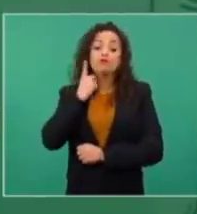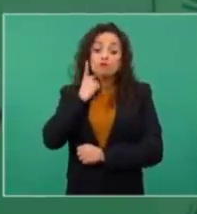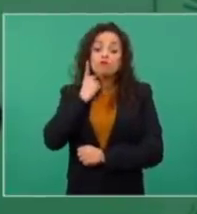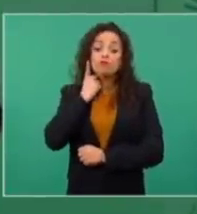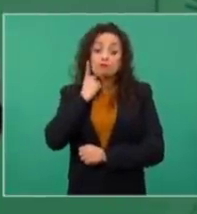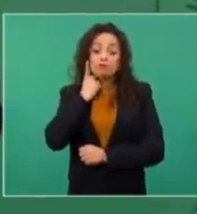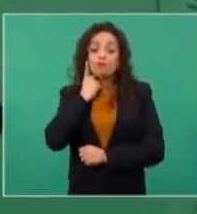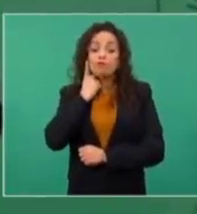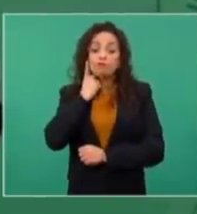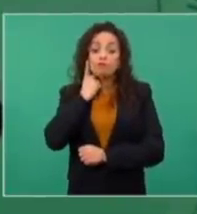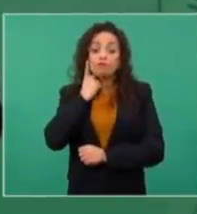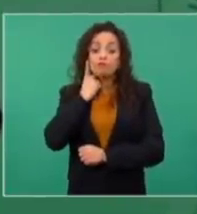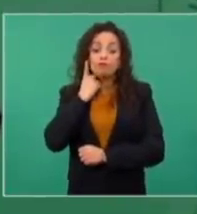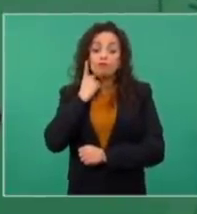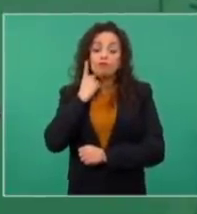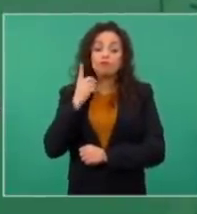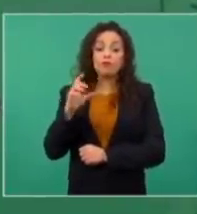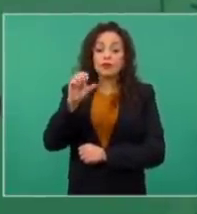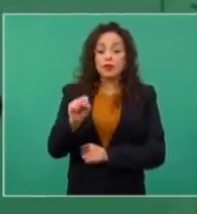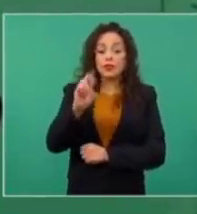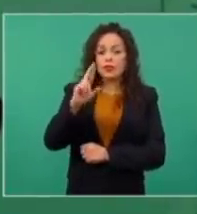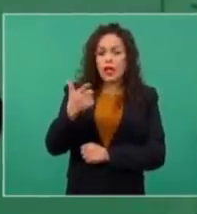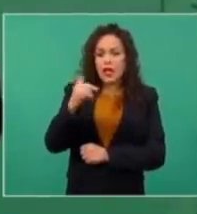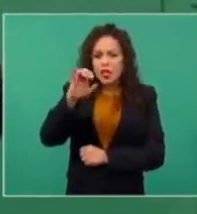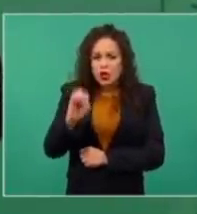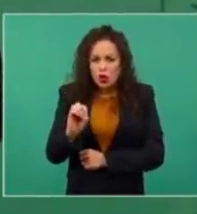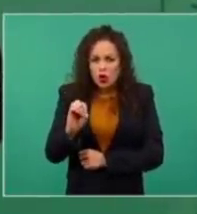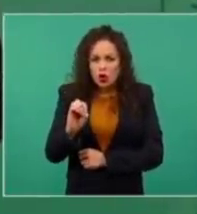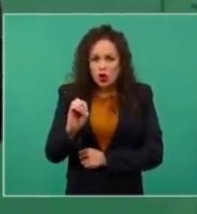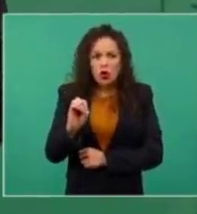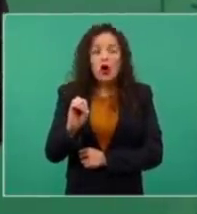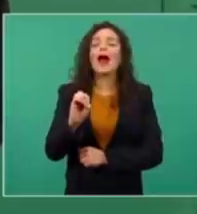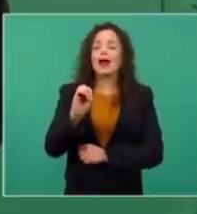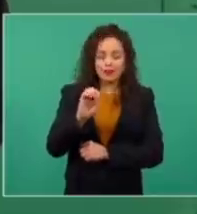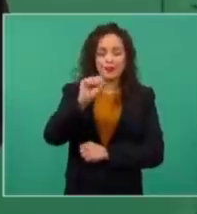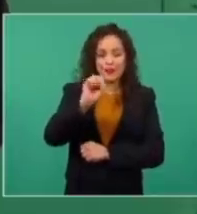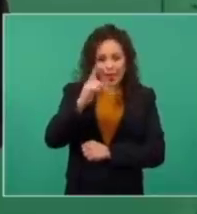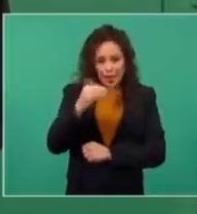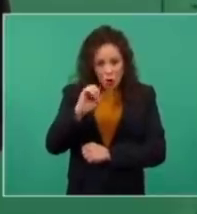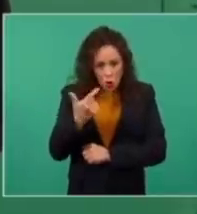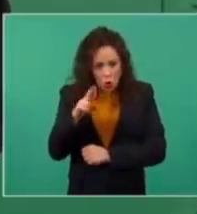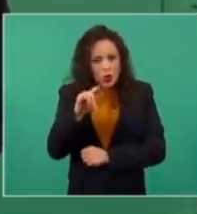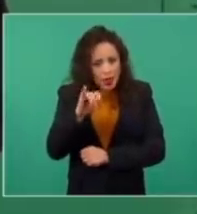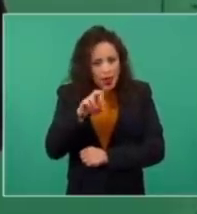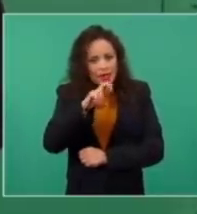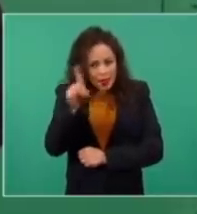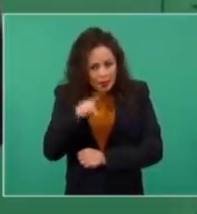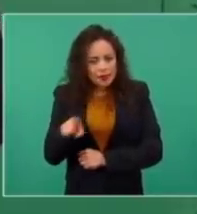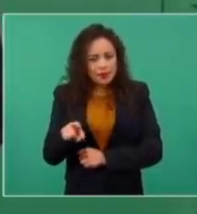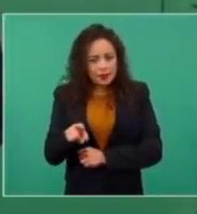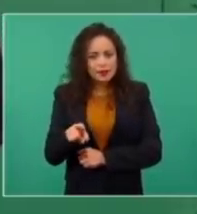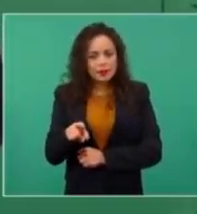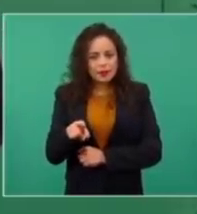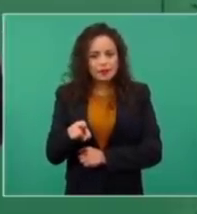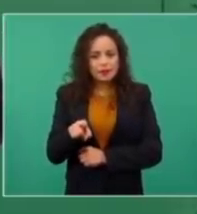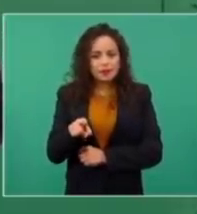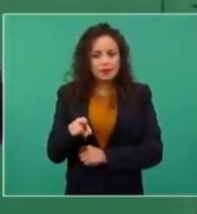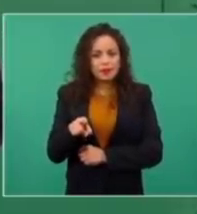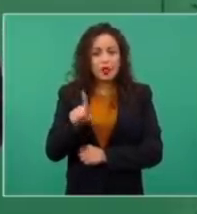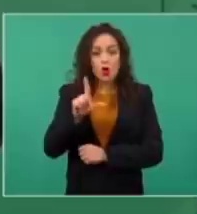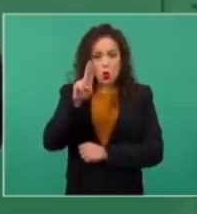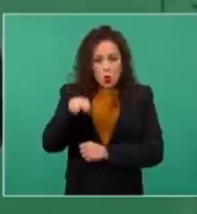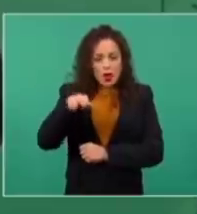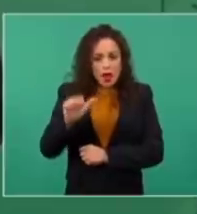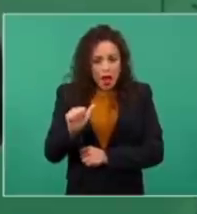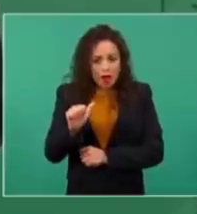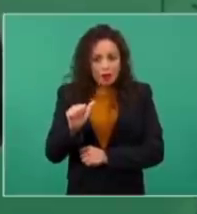Sergio Gutiérrez, que… Sergio Gutiérrez Luna,